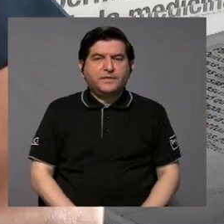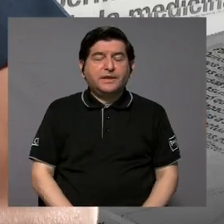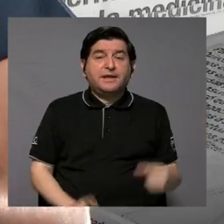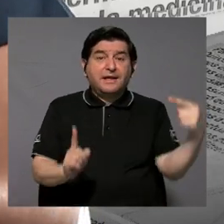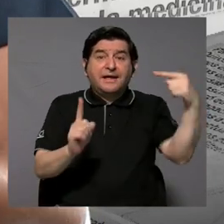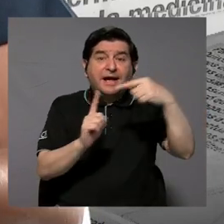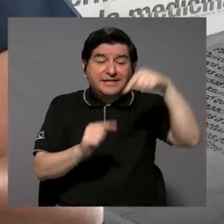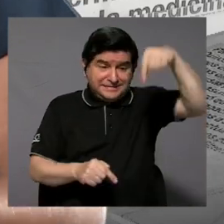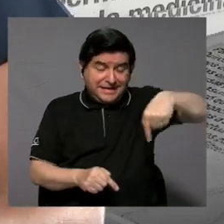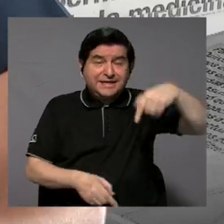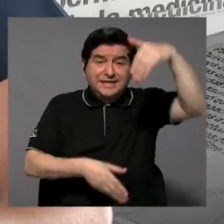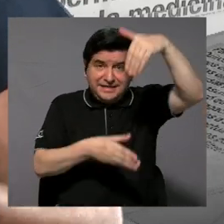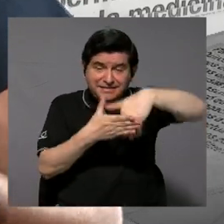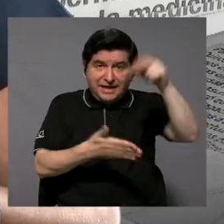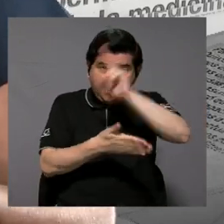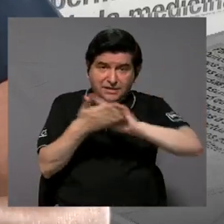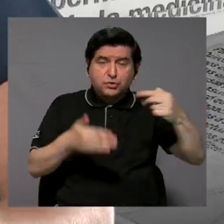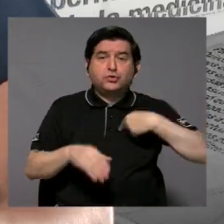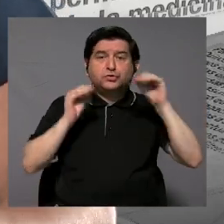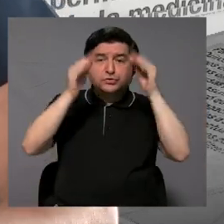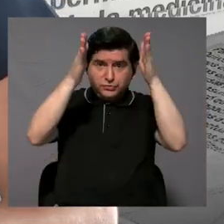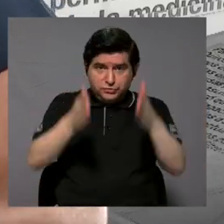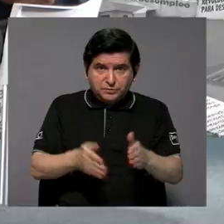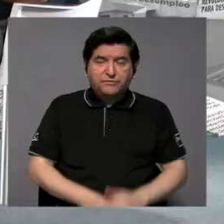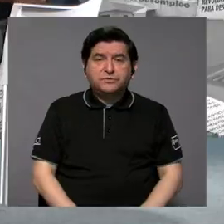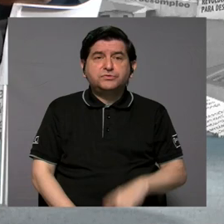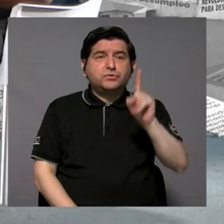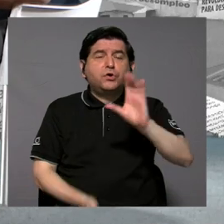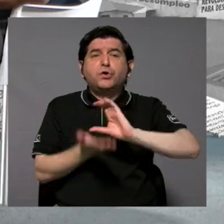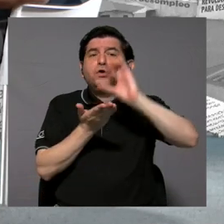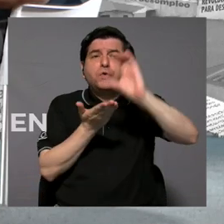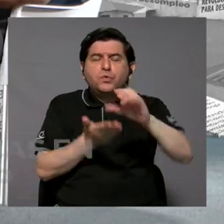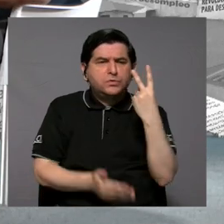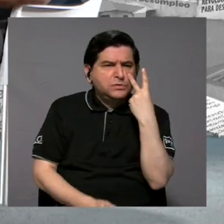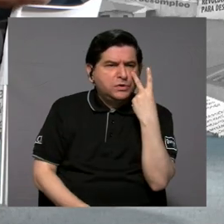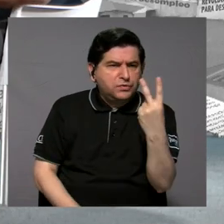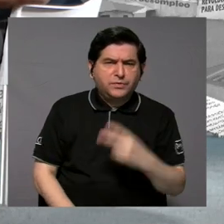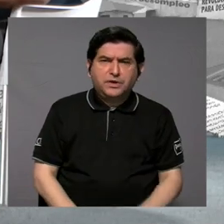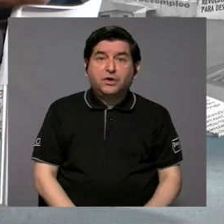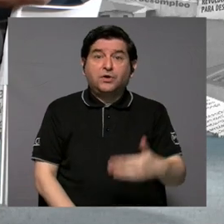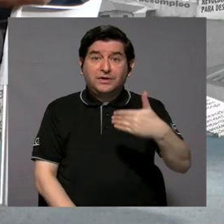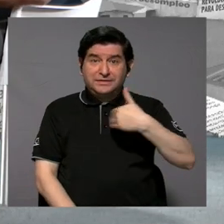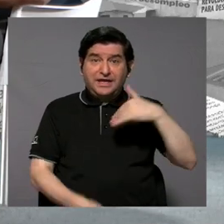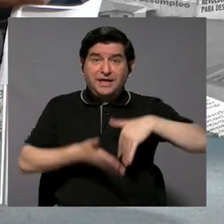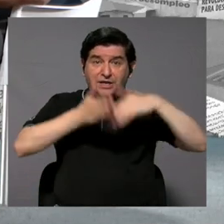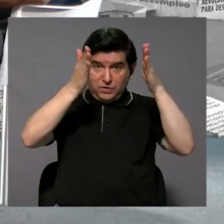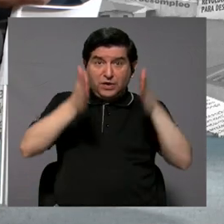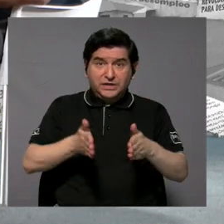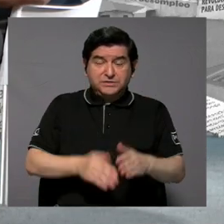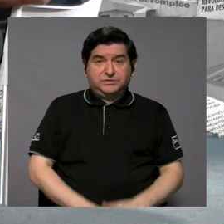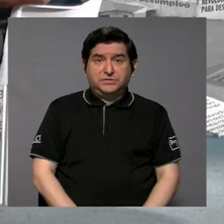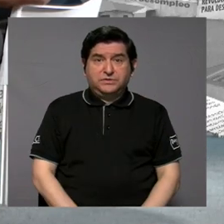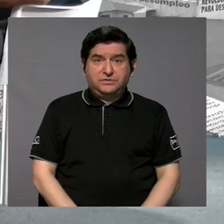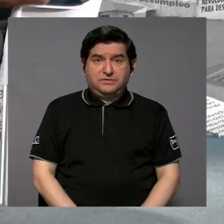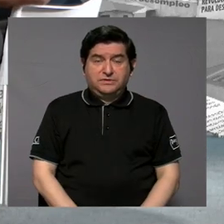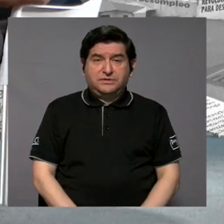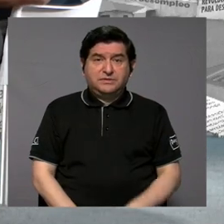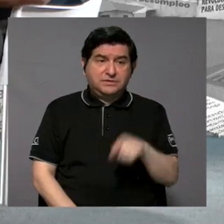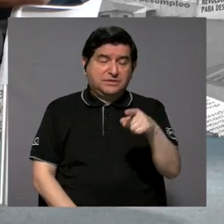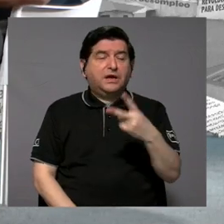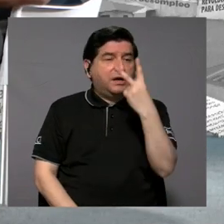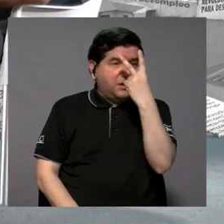incluso aquí dentro de la misma universidad, si yo soy docente, voy a dar un curso X y veo que tengo un estudiante con